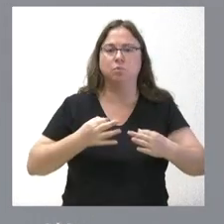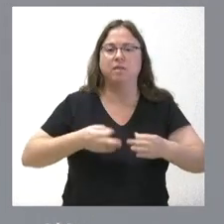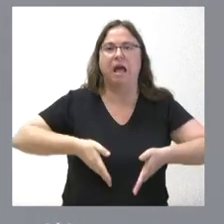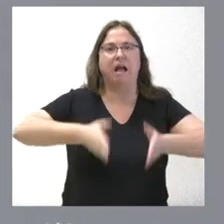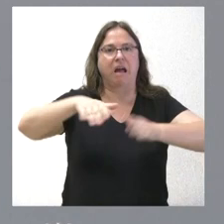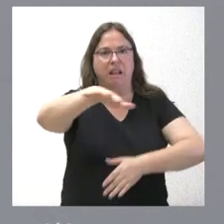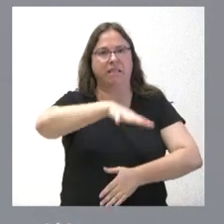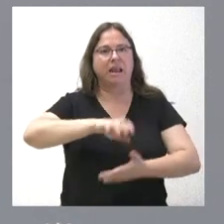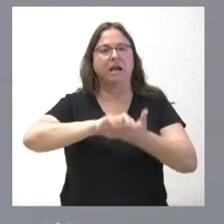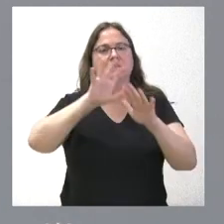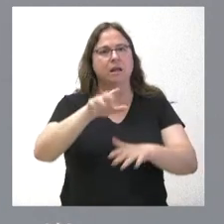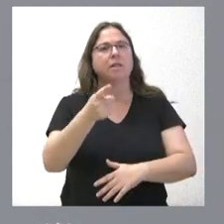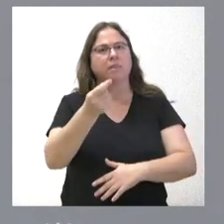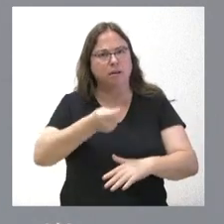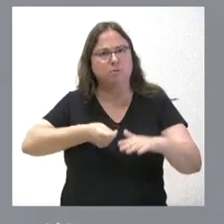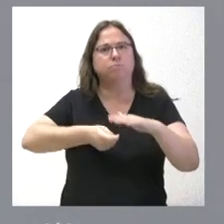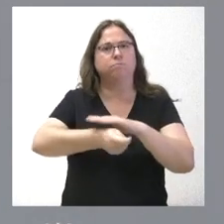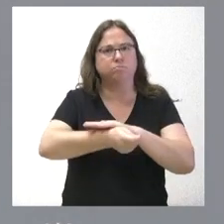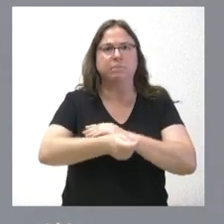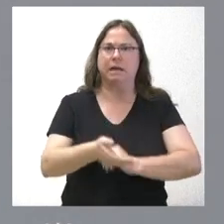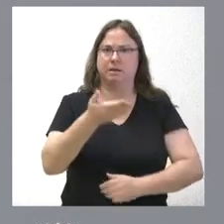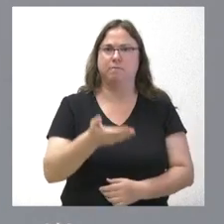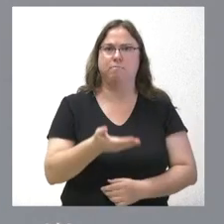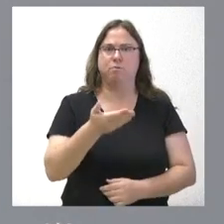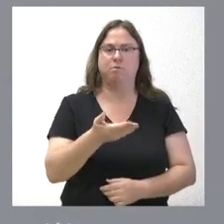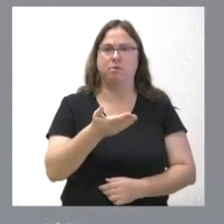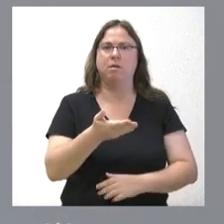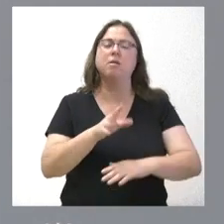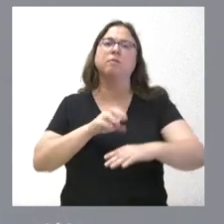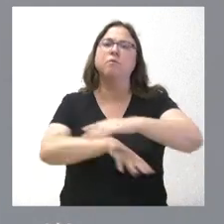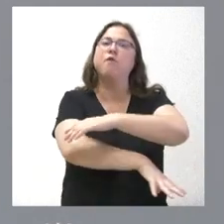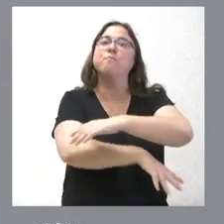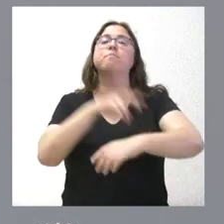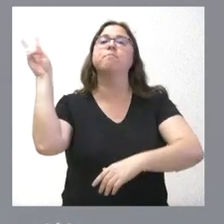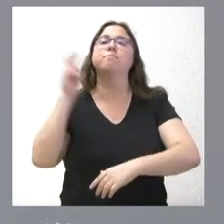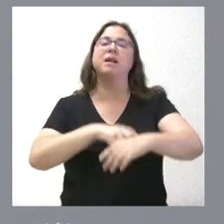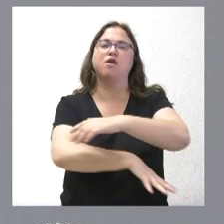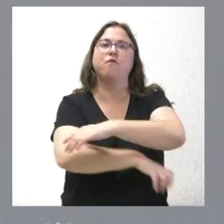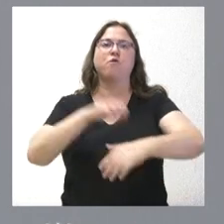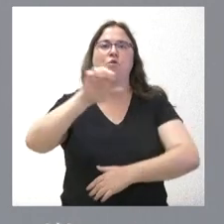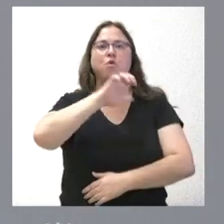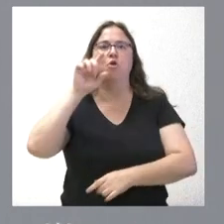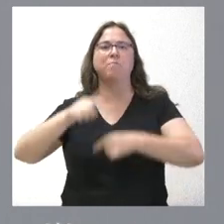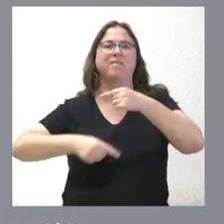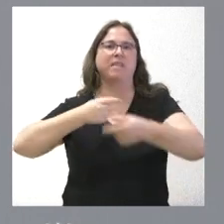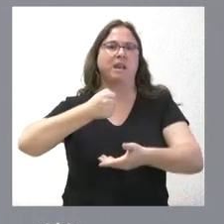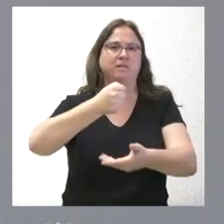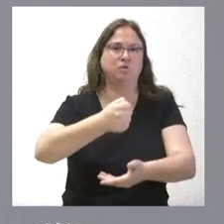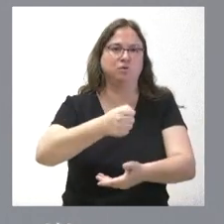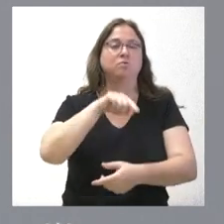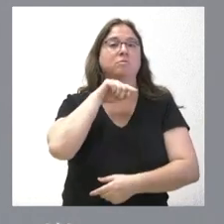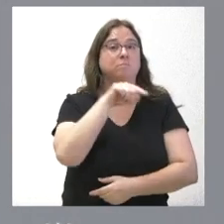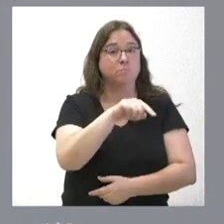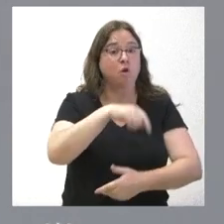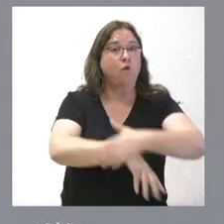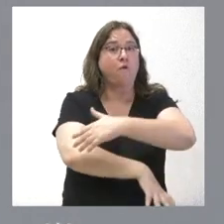Es una inversión muy importante con cargo a fondos europeos Next Generation y, como tal, estos fondos